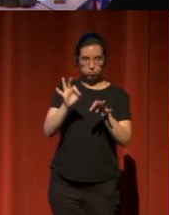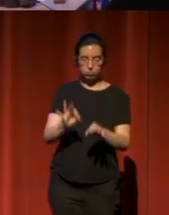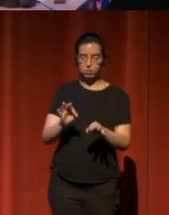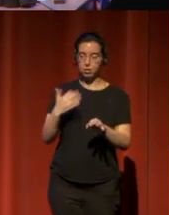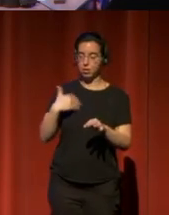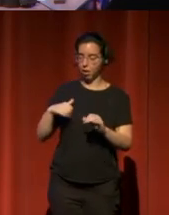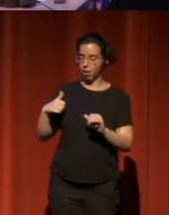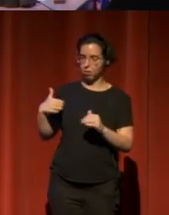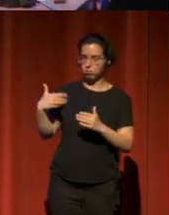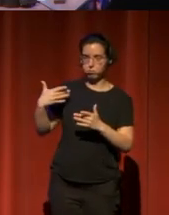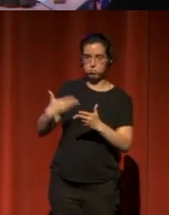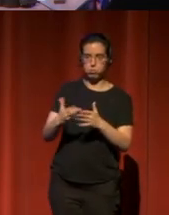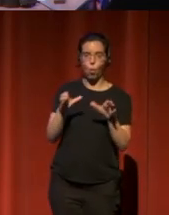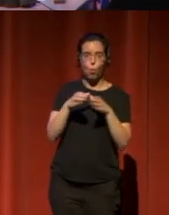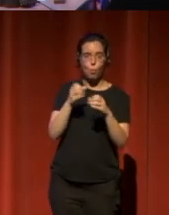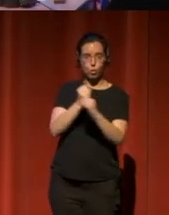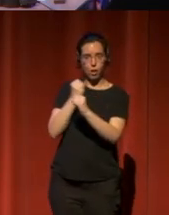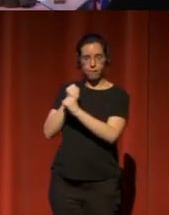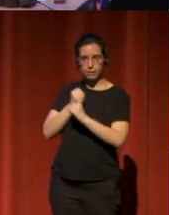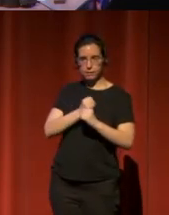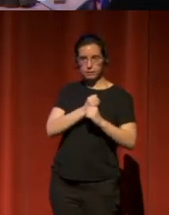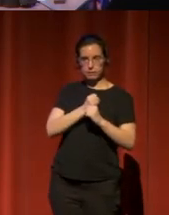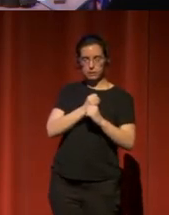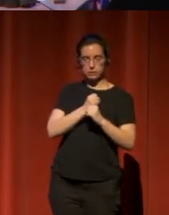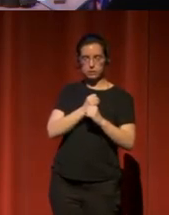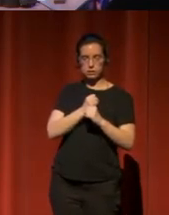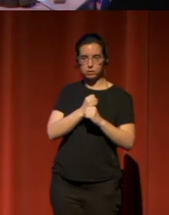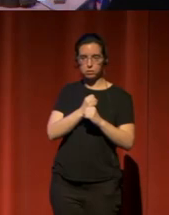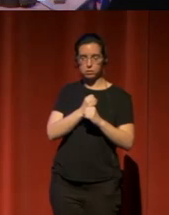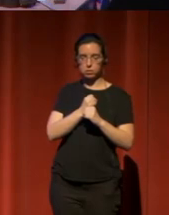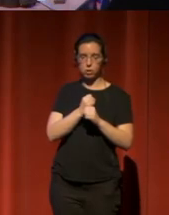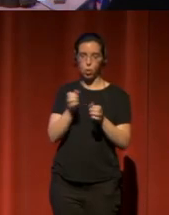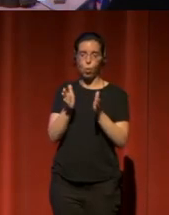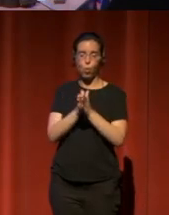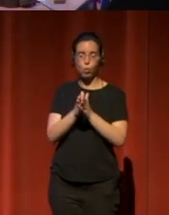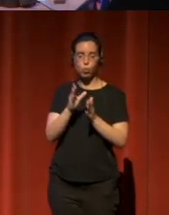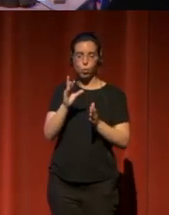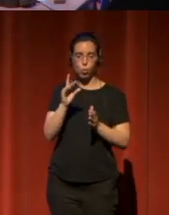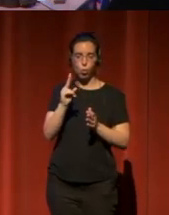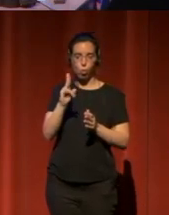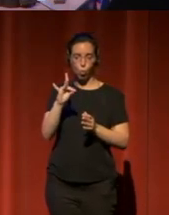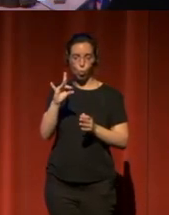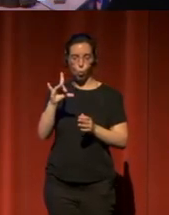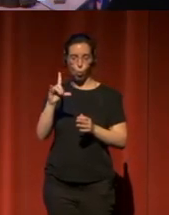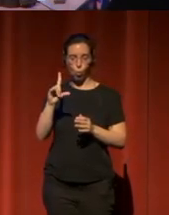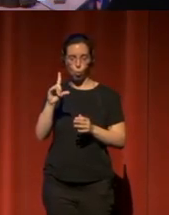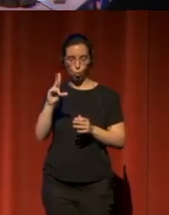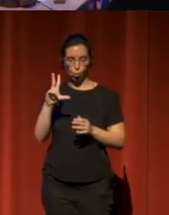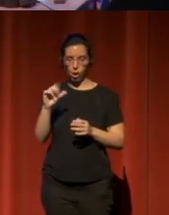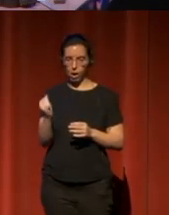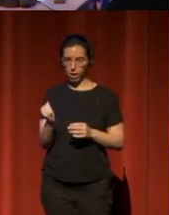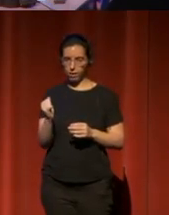intensamente junto con la Dula, que es quien ha llevado a cabo la investigación.